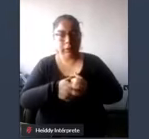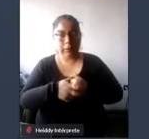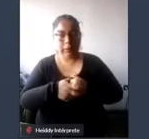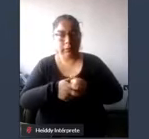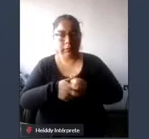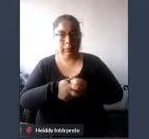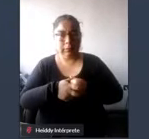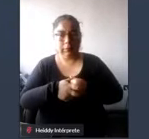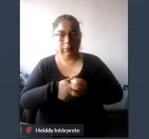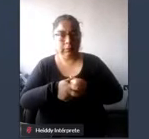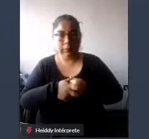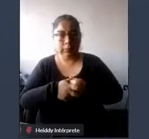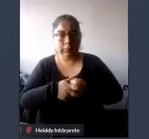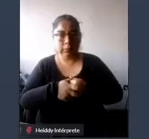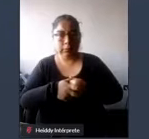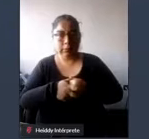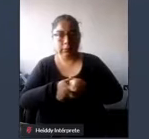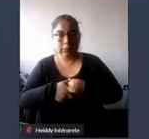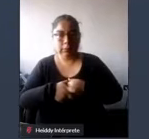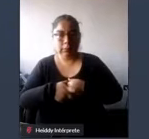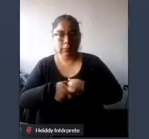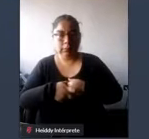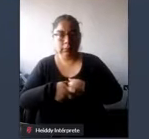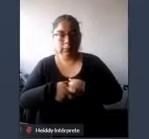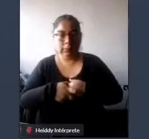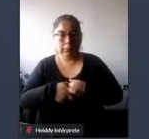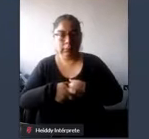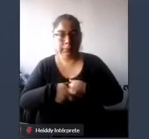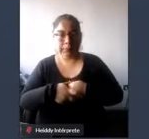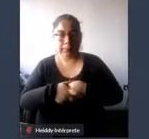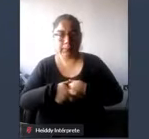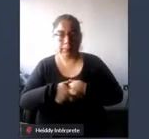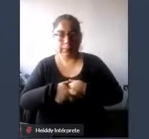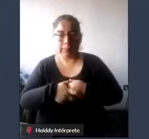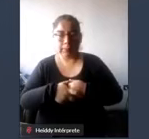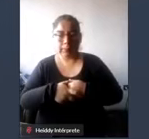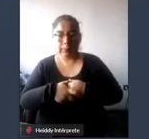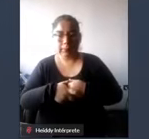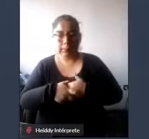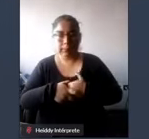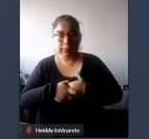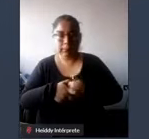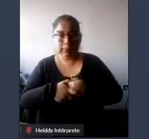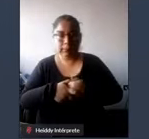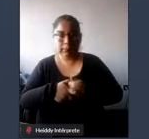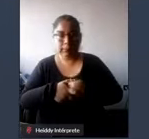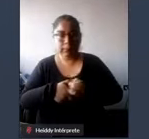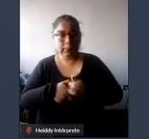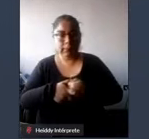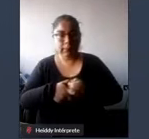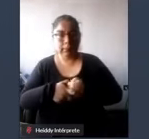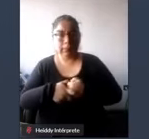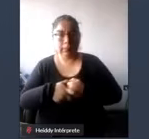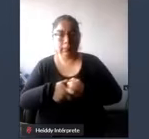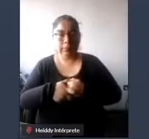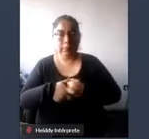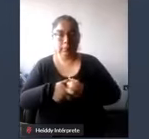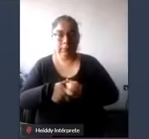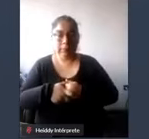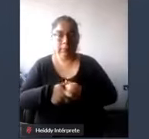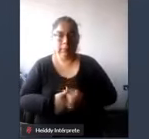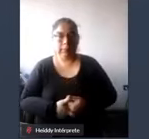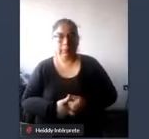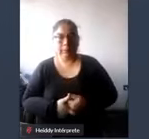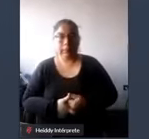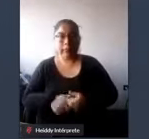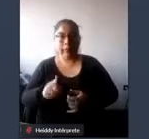no de hecho tenemos un retorno que apague su celular su celular su celular que apague me parece que se